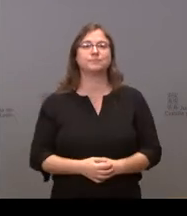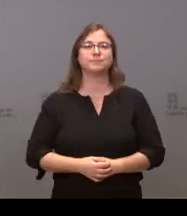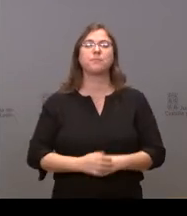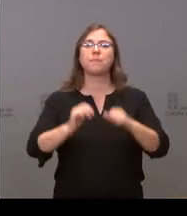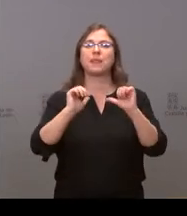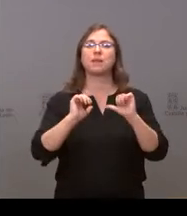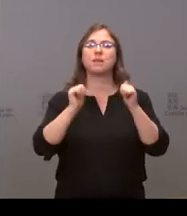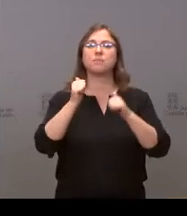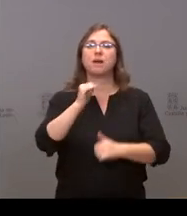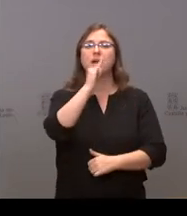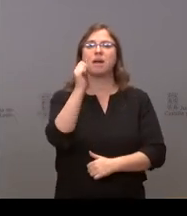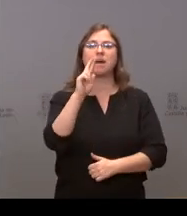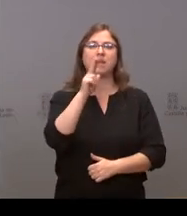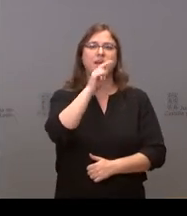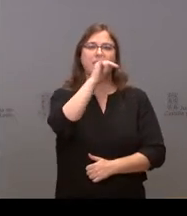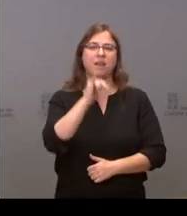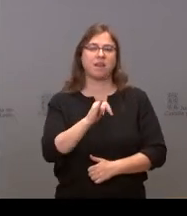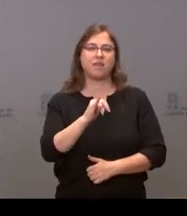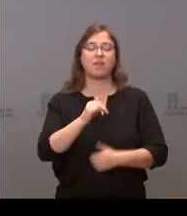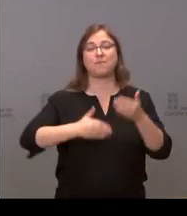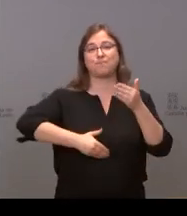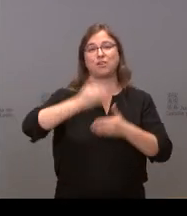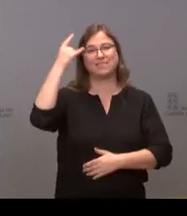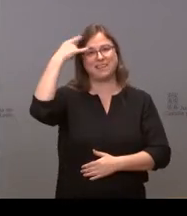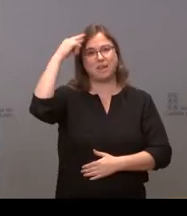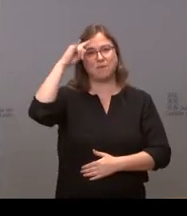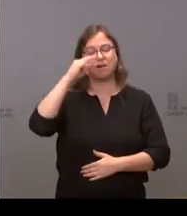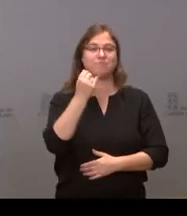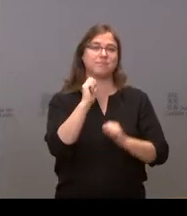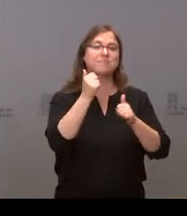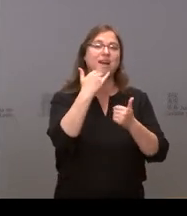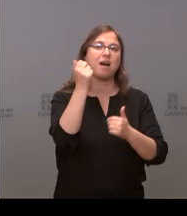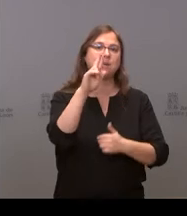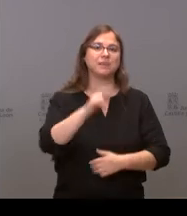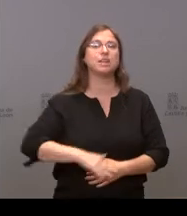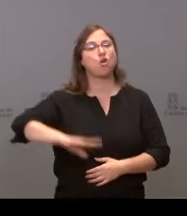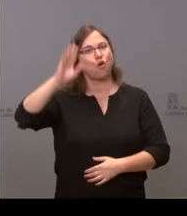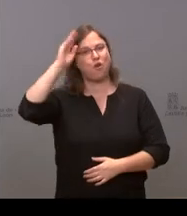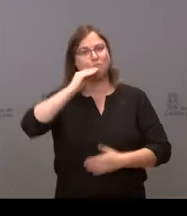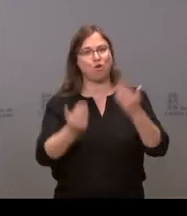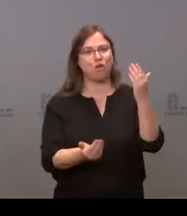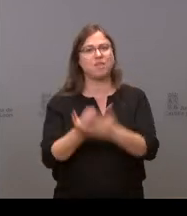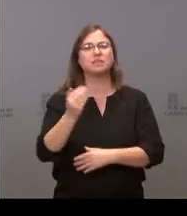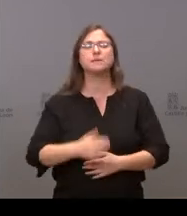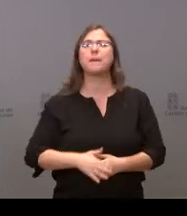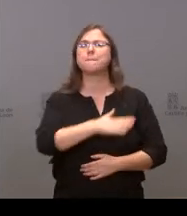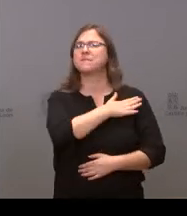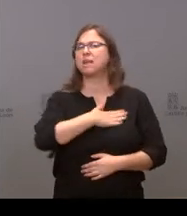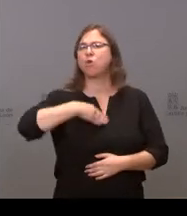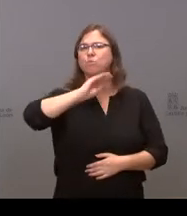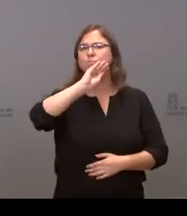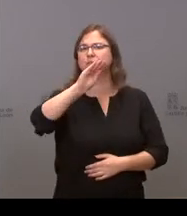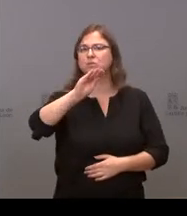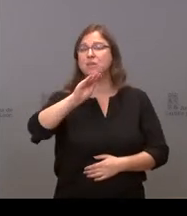Comenzamos hoy con Javier Hernández, de la Gaceta de Salamanca. Javier, adelante. Hola, buenos días. Le quería preguntar,